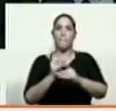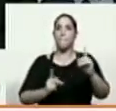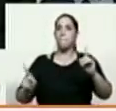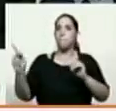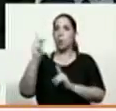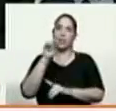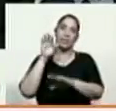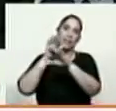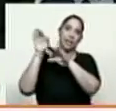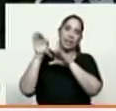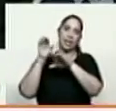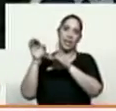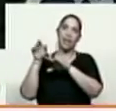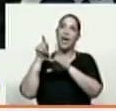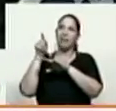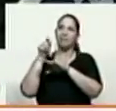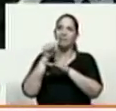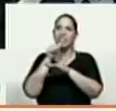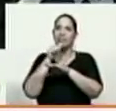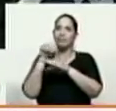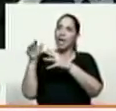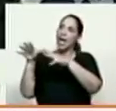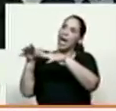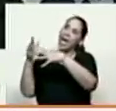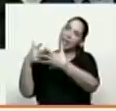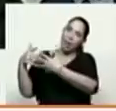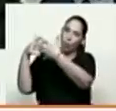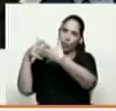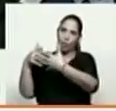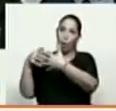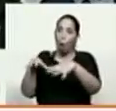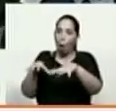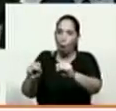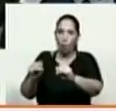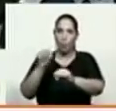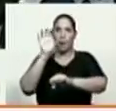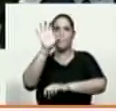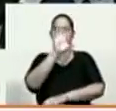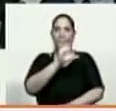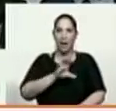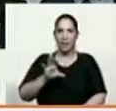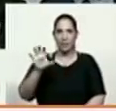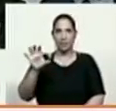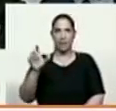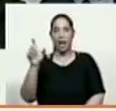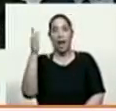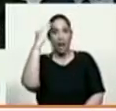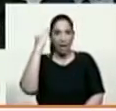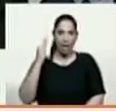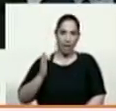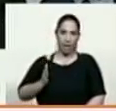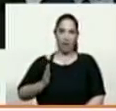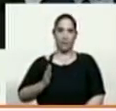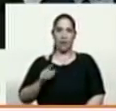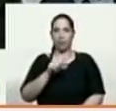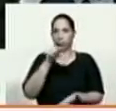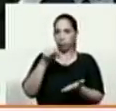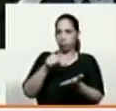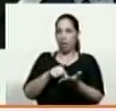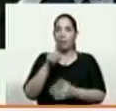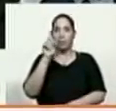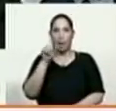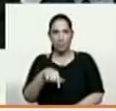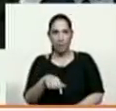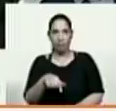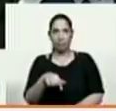en este caso los Estados Unidos para ocupar naciones suponga su telivia Irak y también de